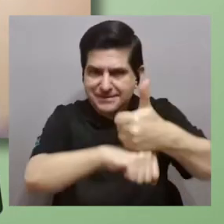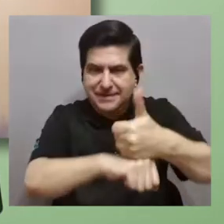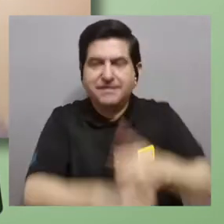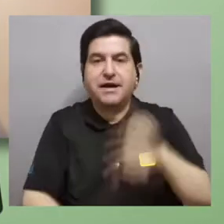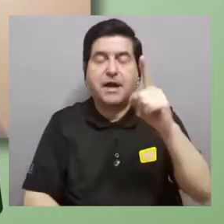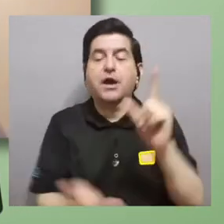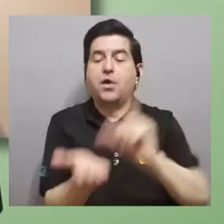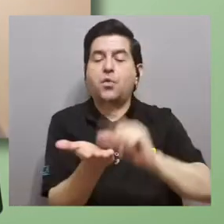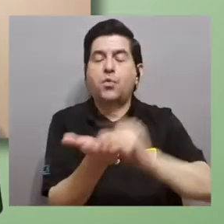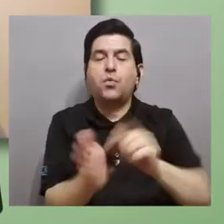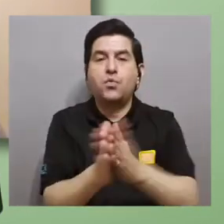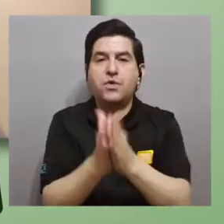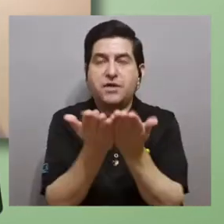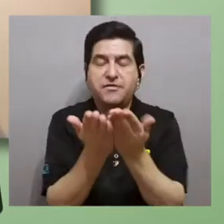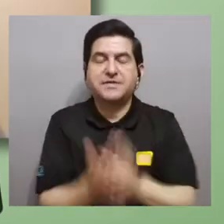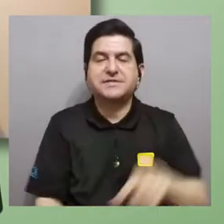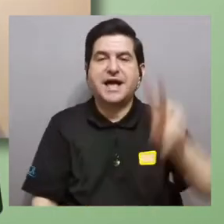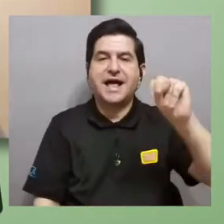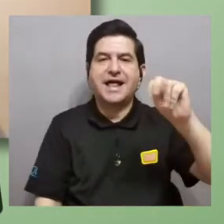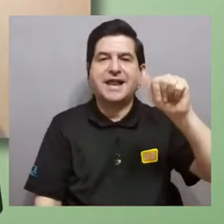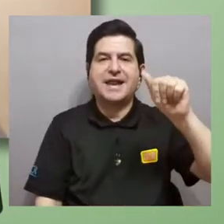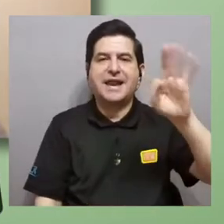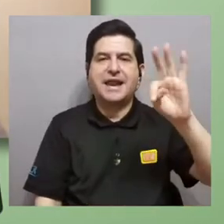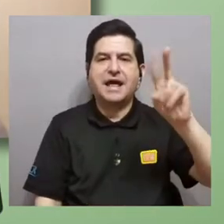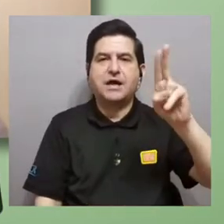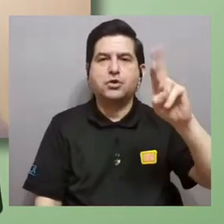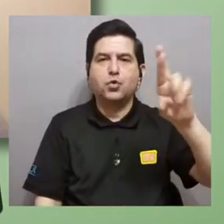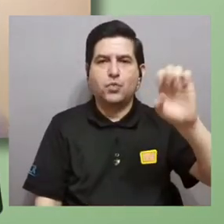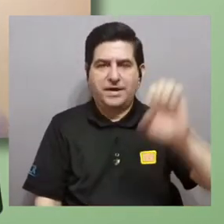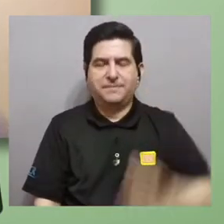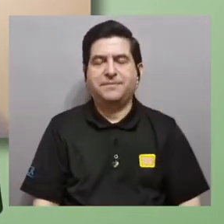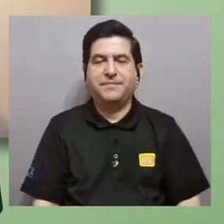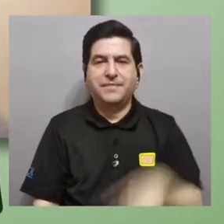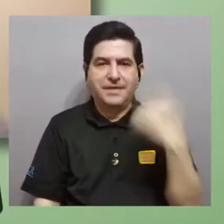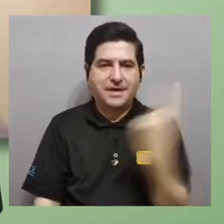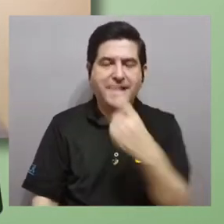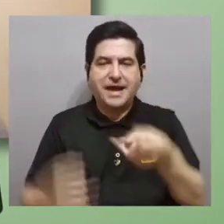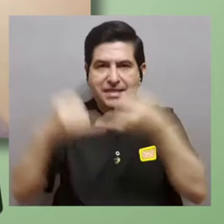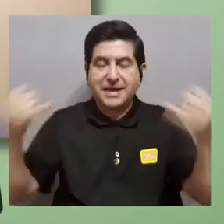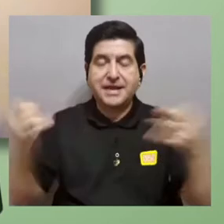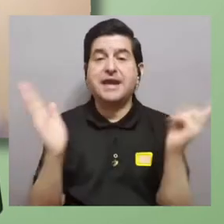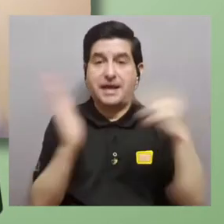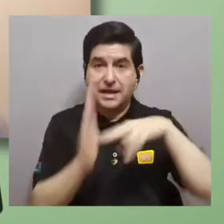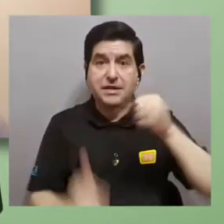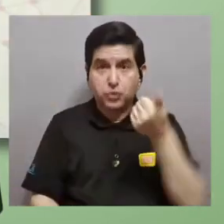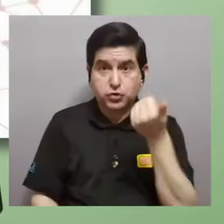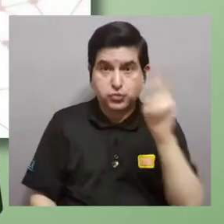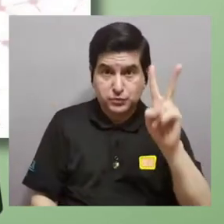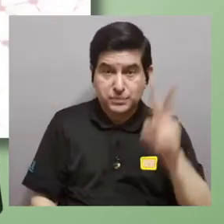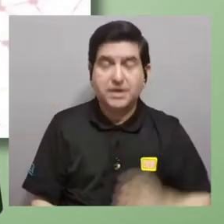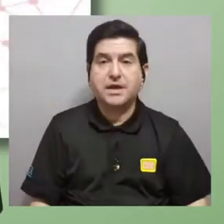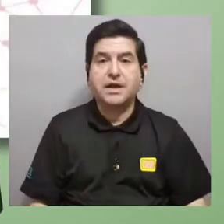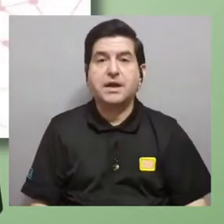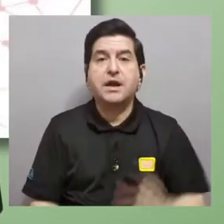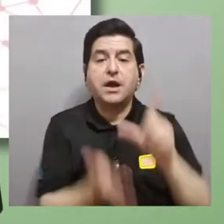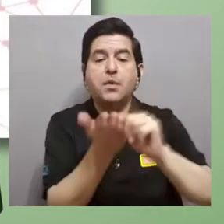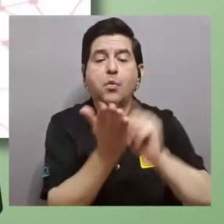ejemplo, encontramos una, en una publicación de la revista Nature, cada una de las líneas, esto fue para el 2012,